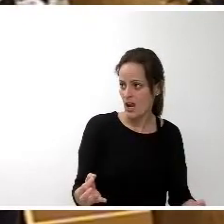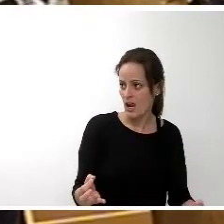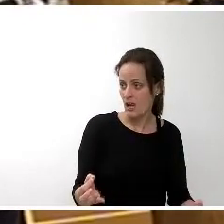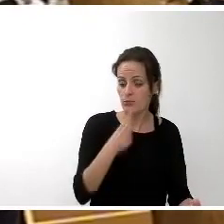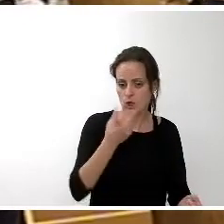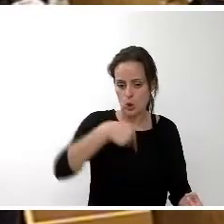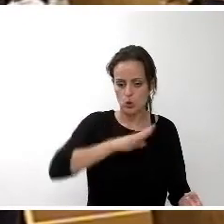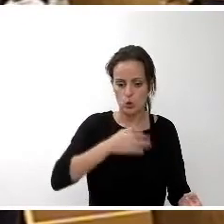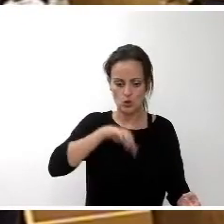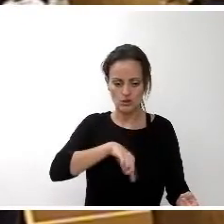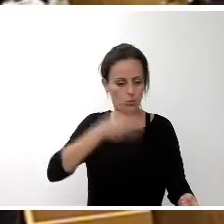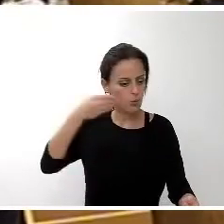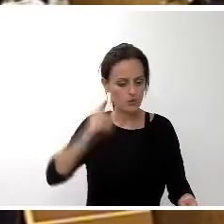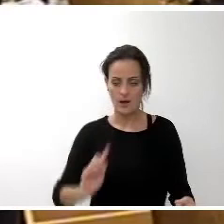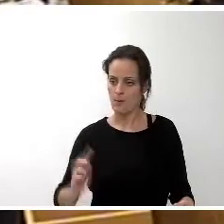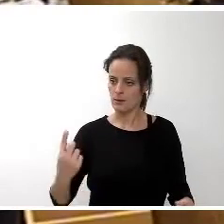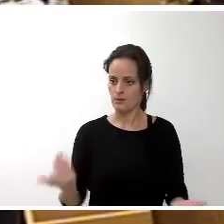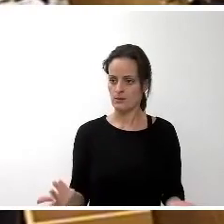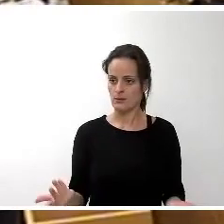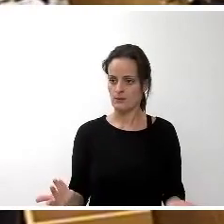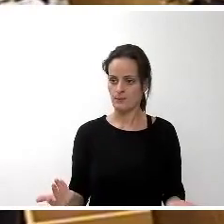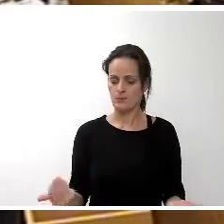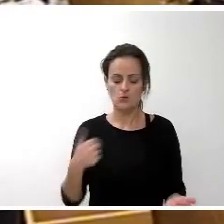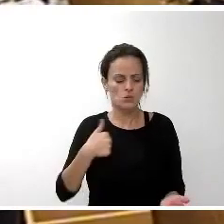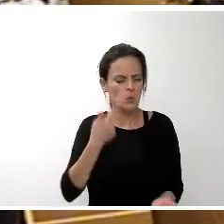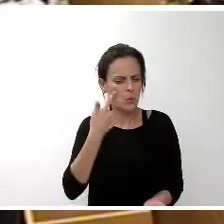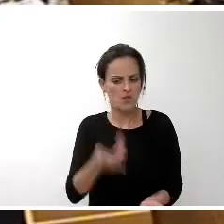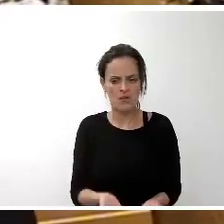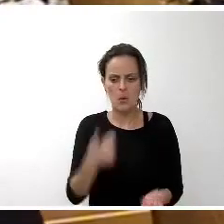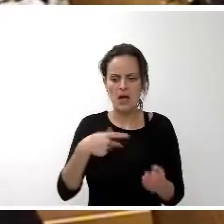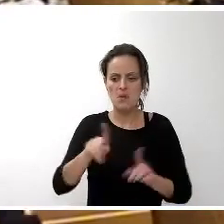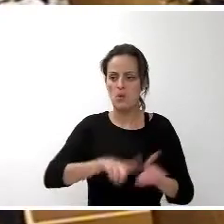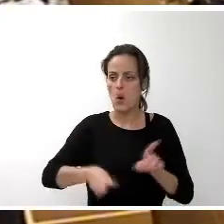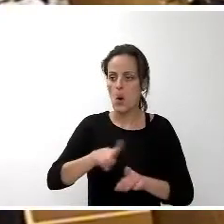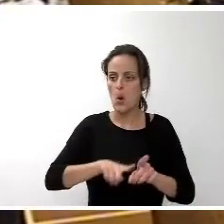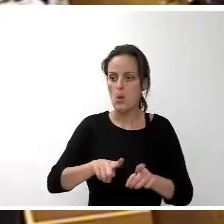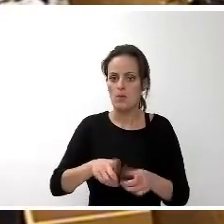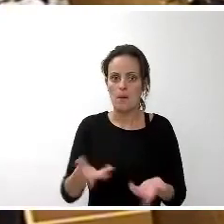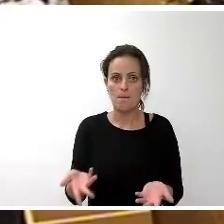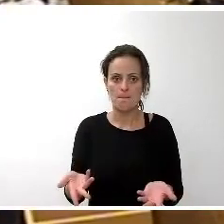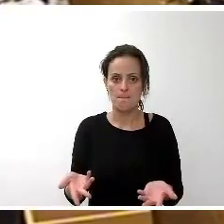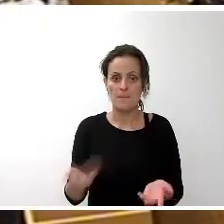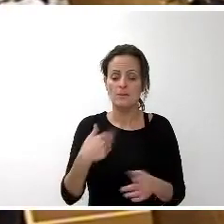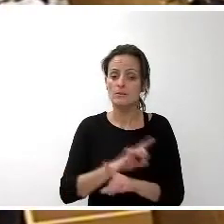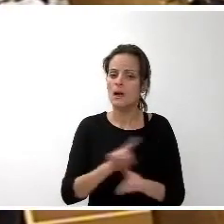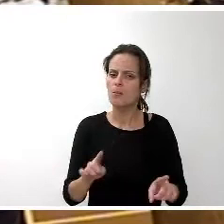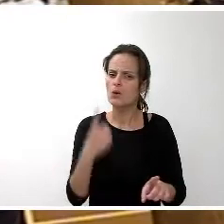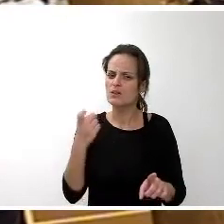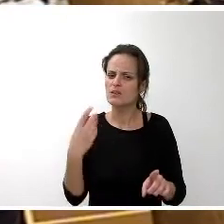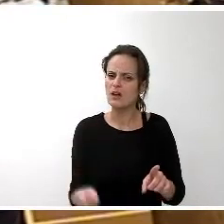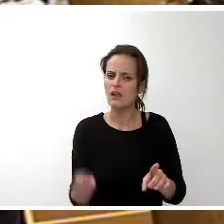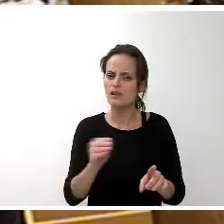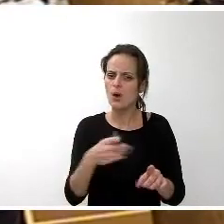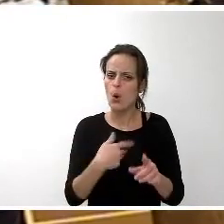más profundamente orgullosos por lo tanto yo no lo veo ningún tipo de problema y tampoco necesidad de tener que enmendarlo como dijo